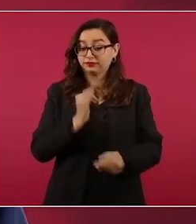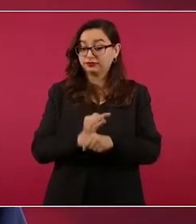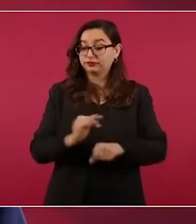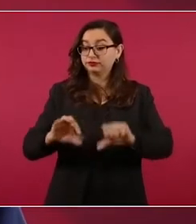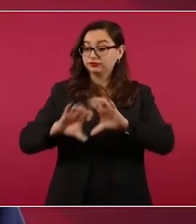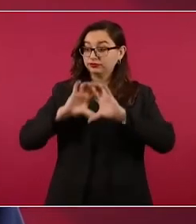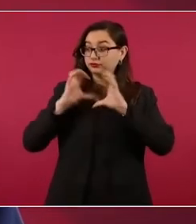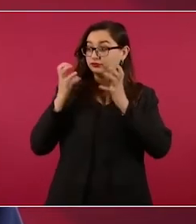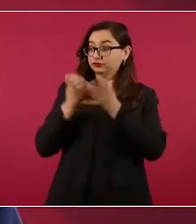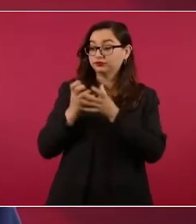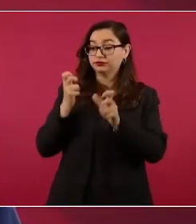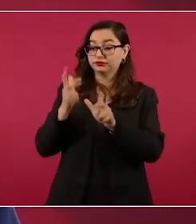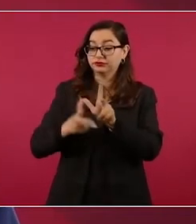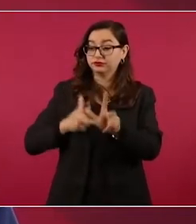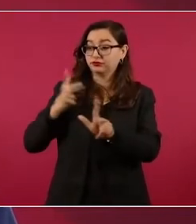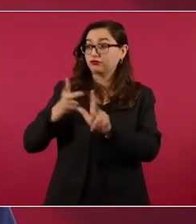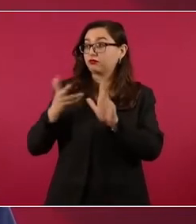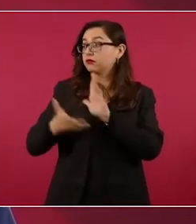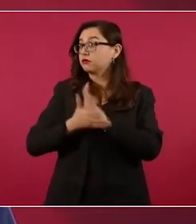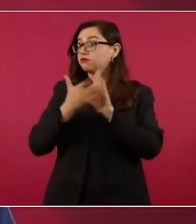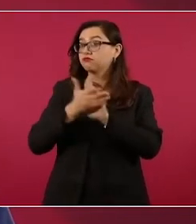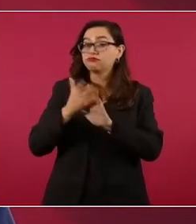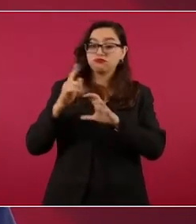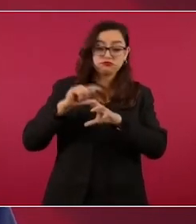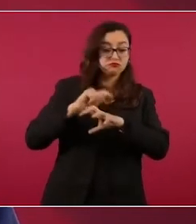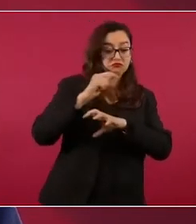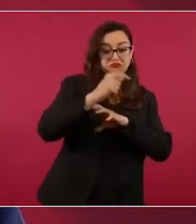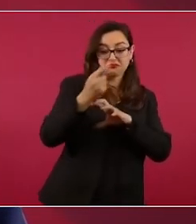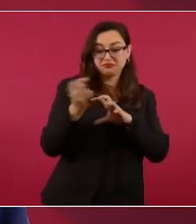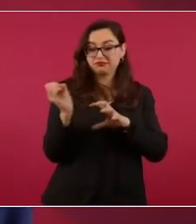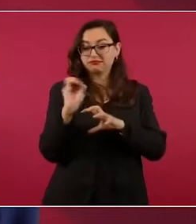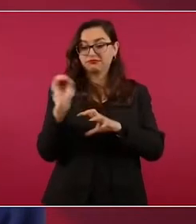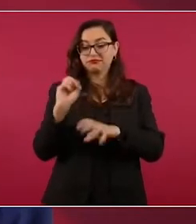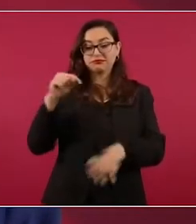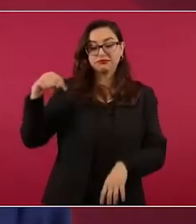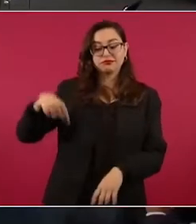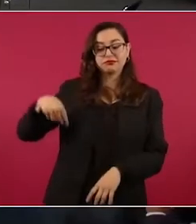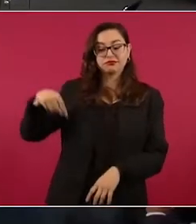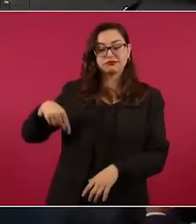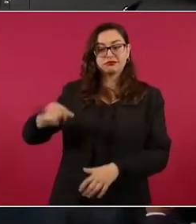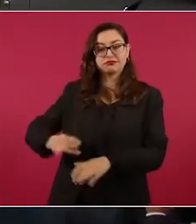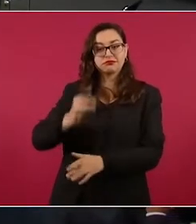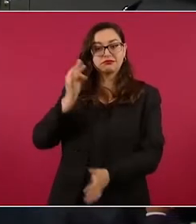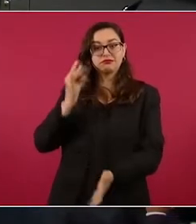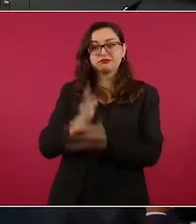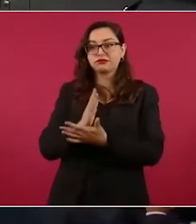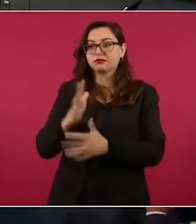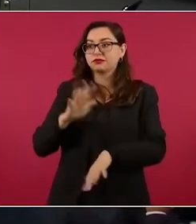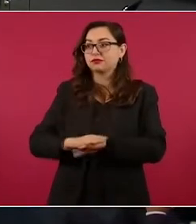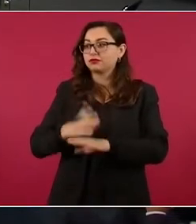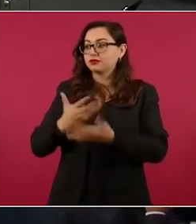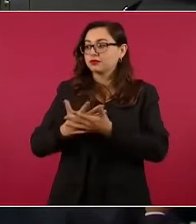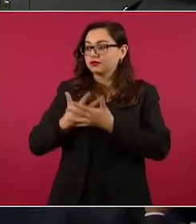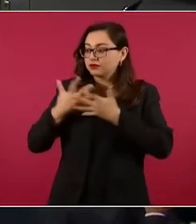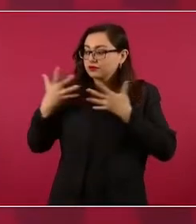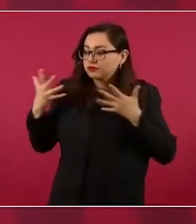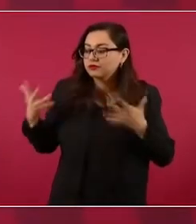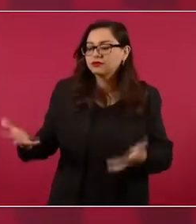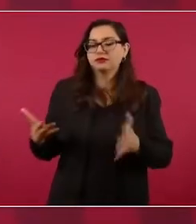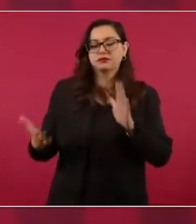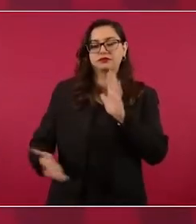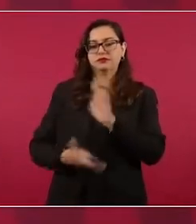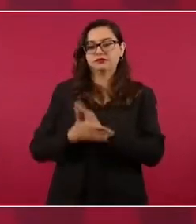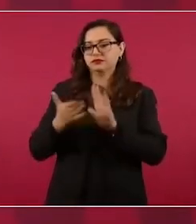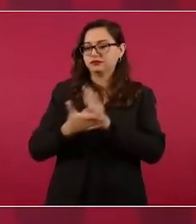la obra que se está construyendo